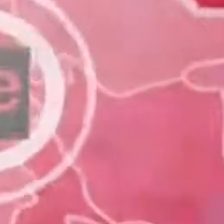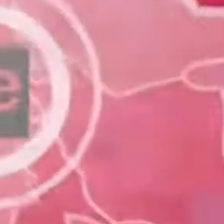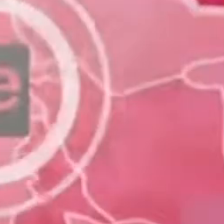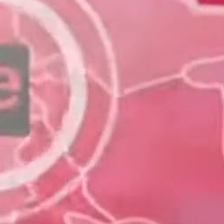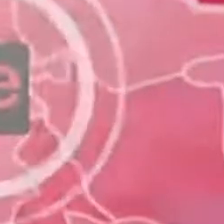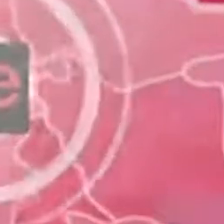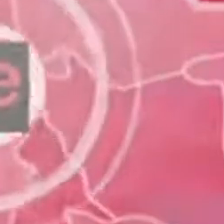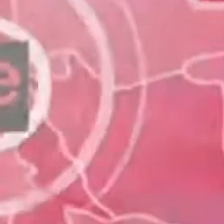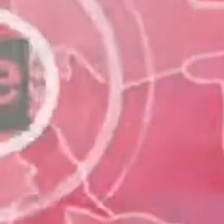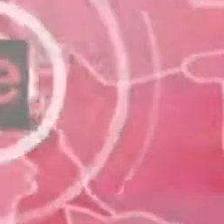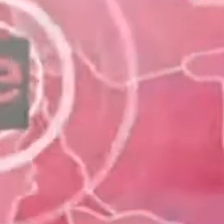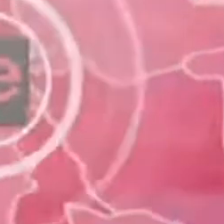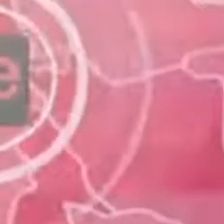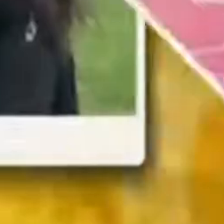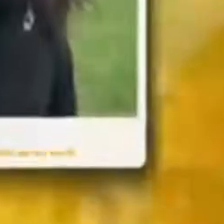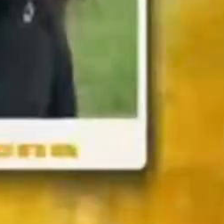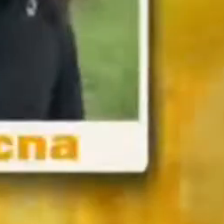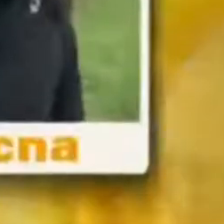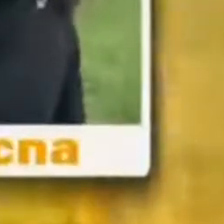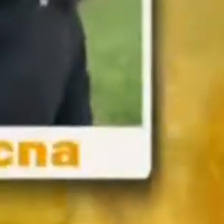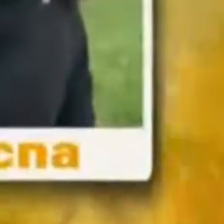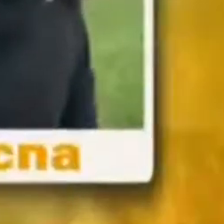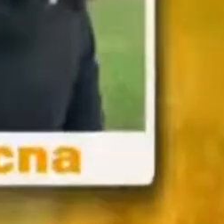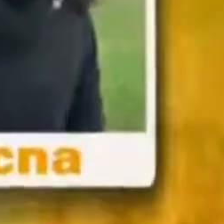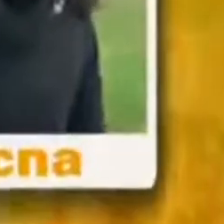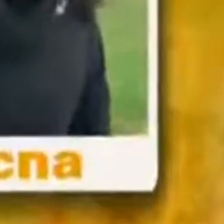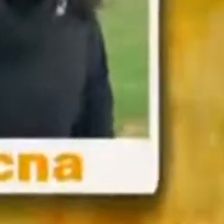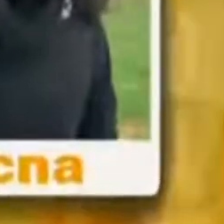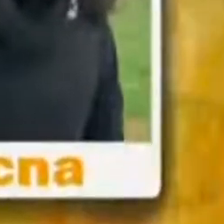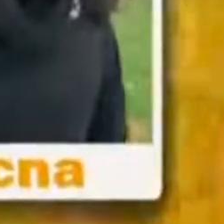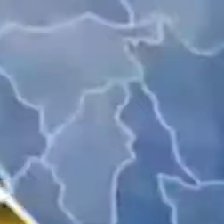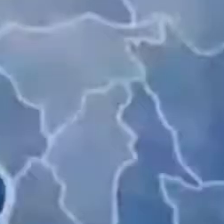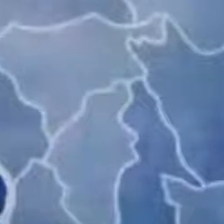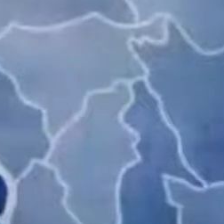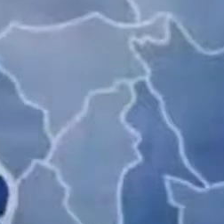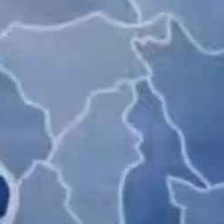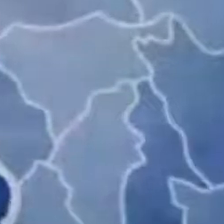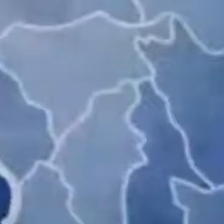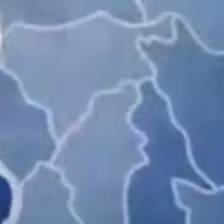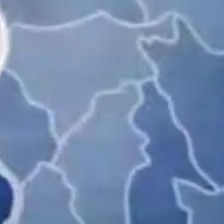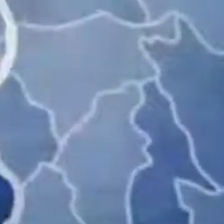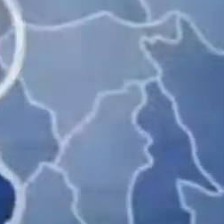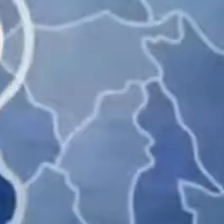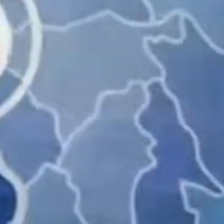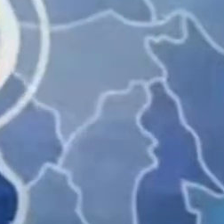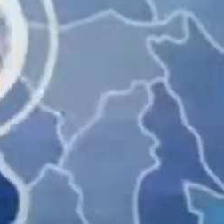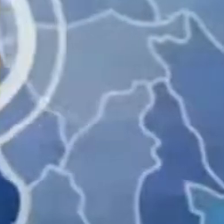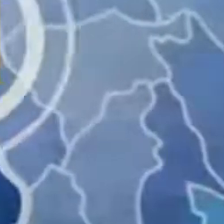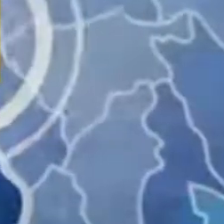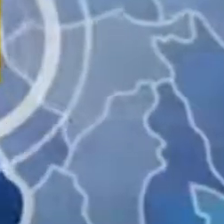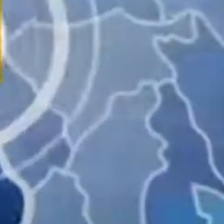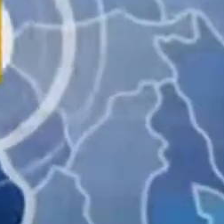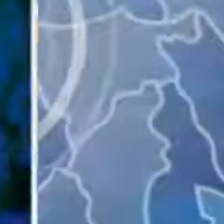Perú en la merced. En Neraika, Ciudad de Tana, yo veo TV Perú. En cuanto vemos TV Perú. Yo veo